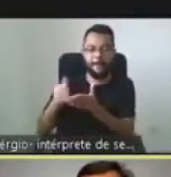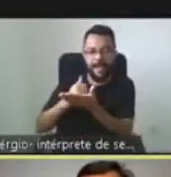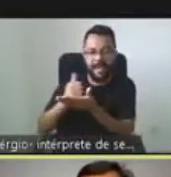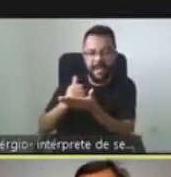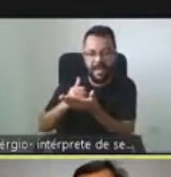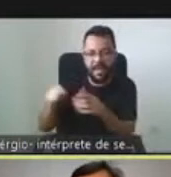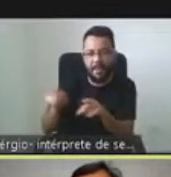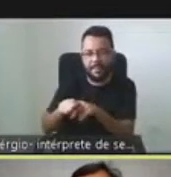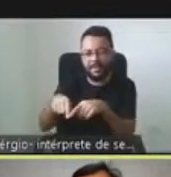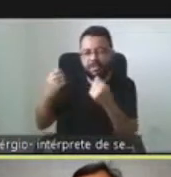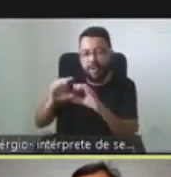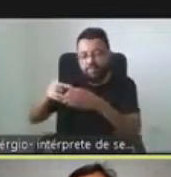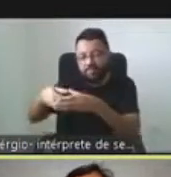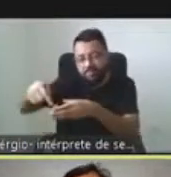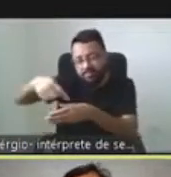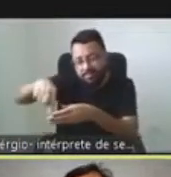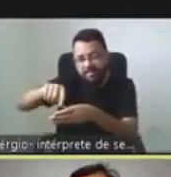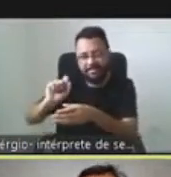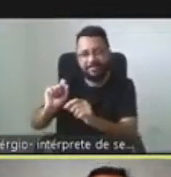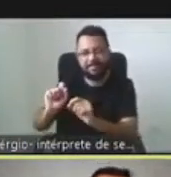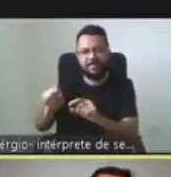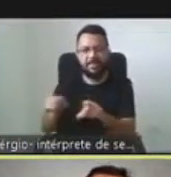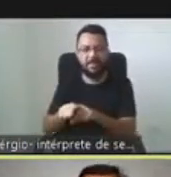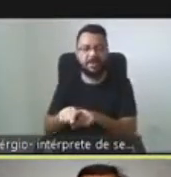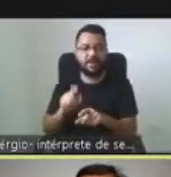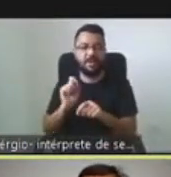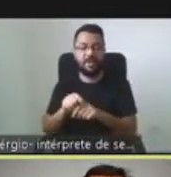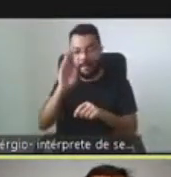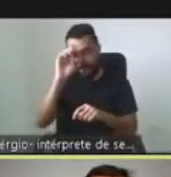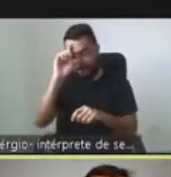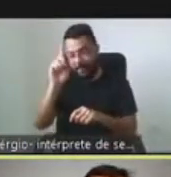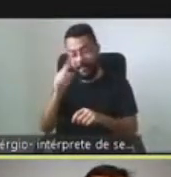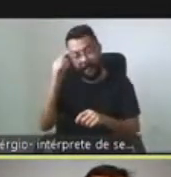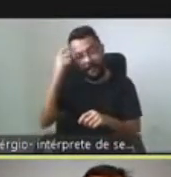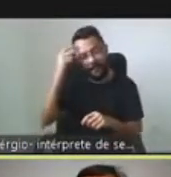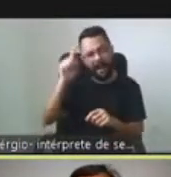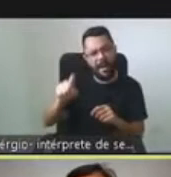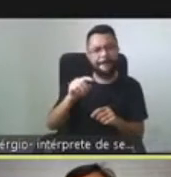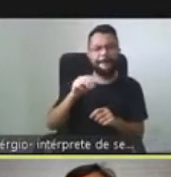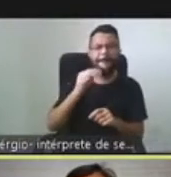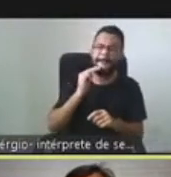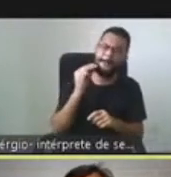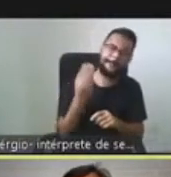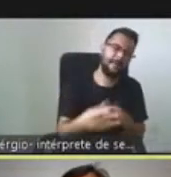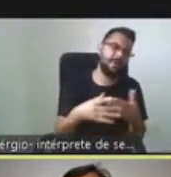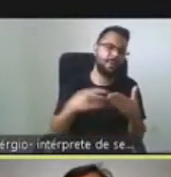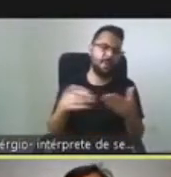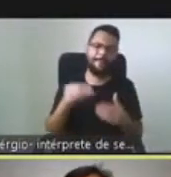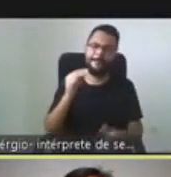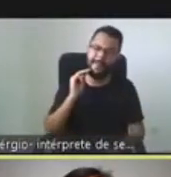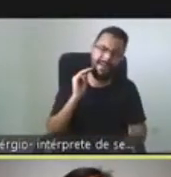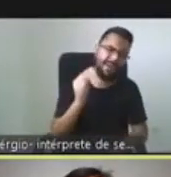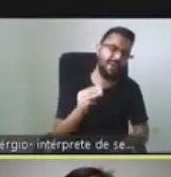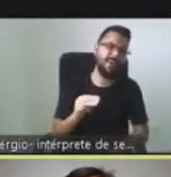ese pequeño grupo de personas. Entonces se invierten millones de dólares, millones de euros y muchos años en el desarrollo